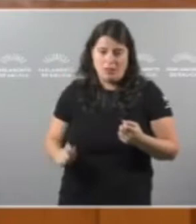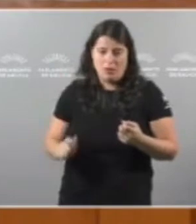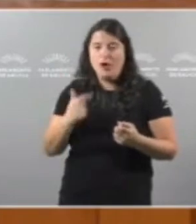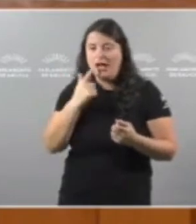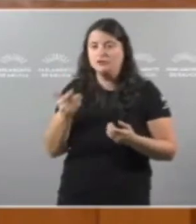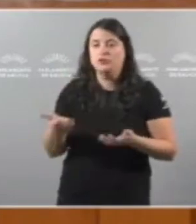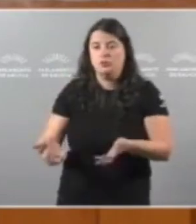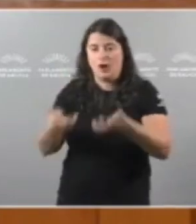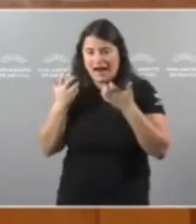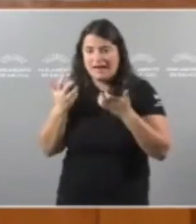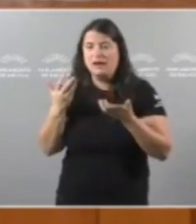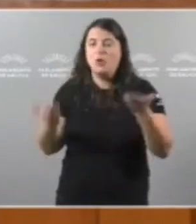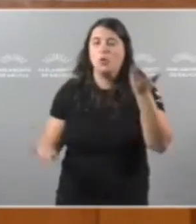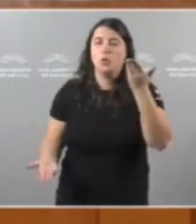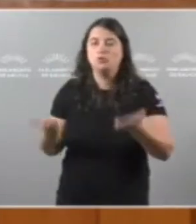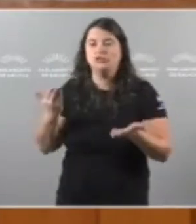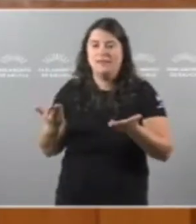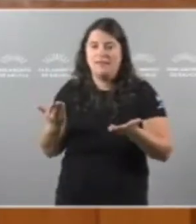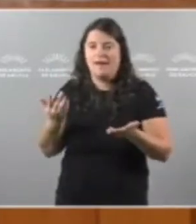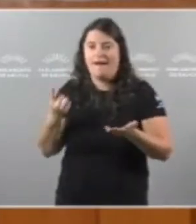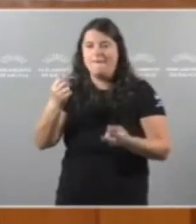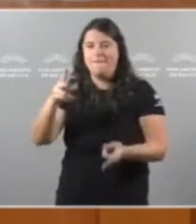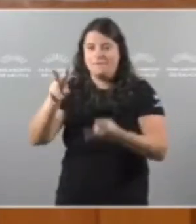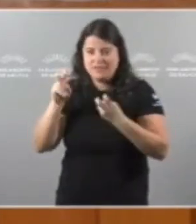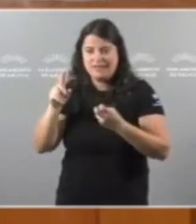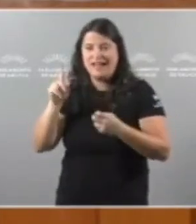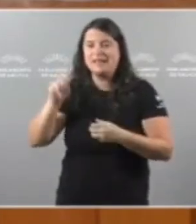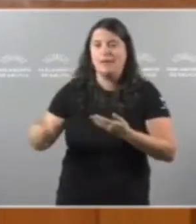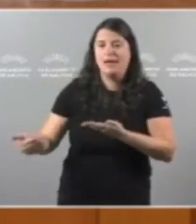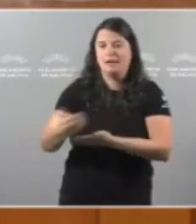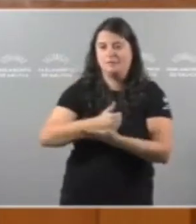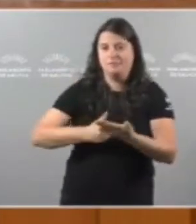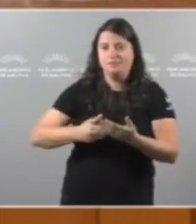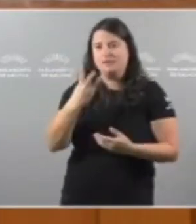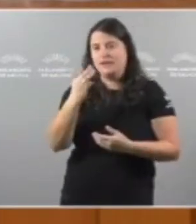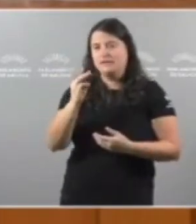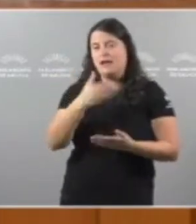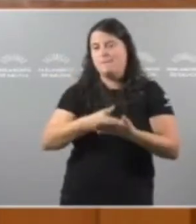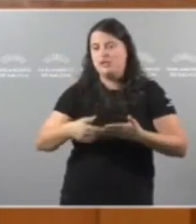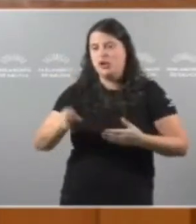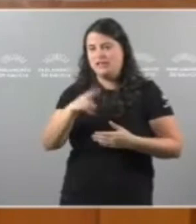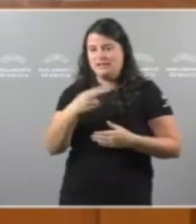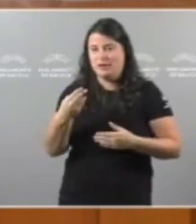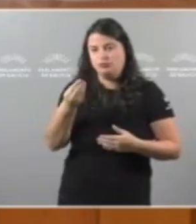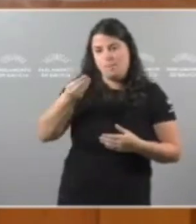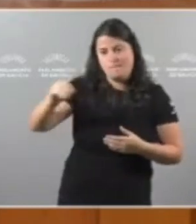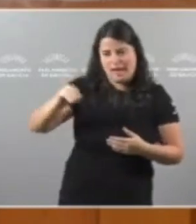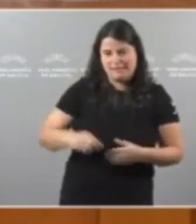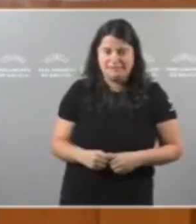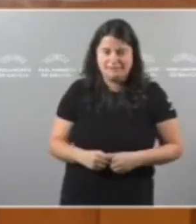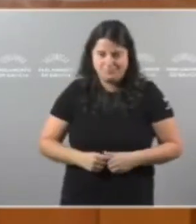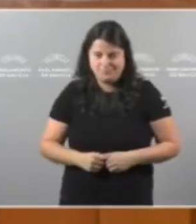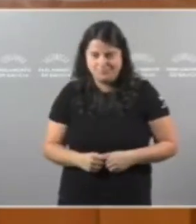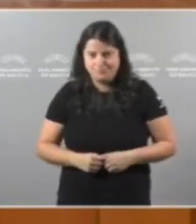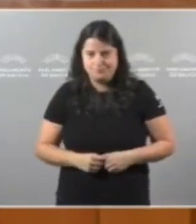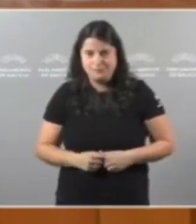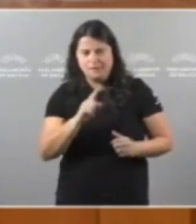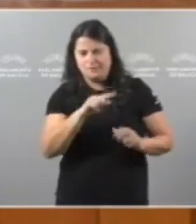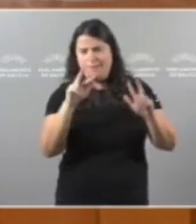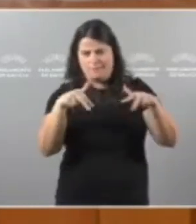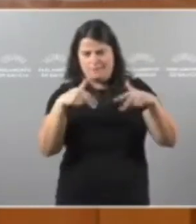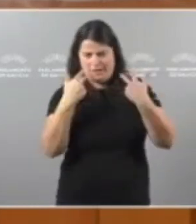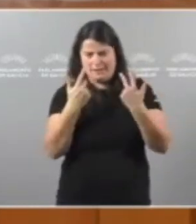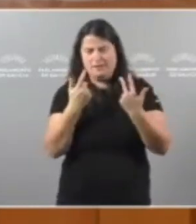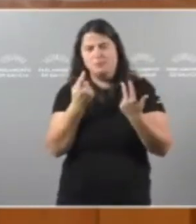En xustiza fiscal E tamén Recadar 30 millóns de euros adicionais E permítame aquí Que